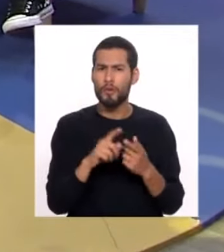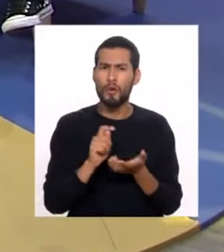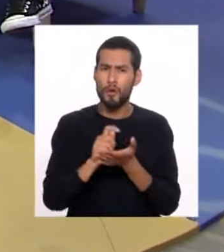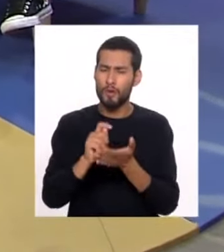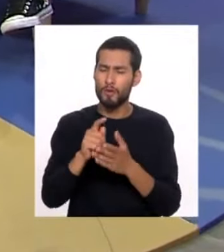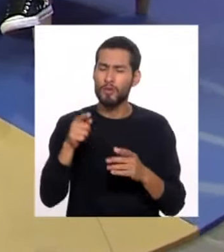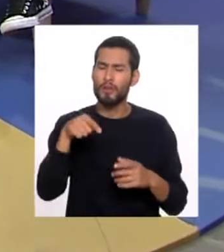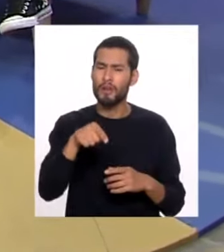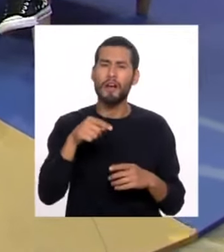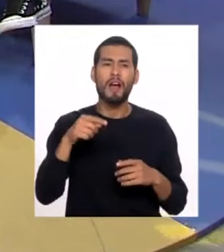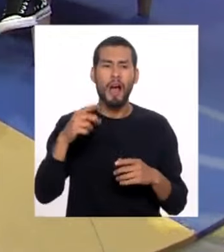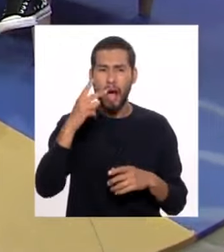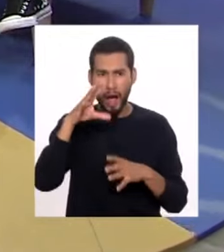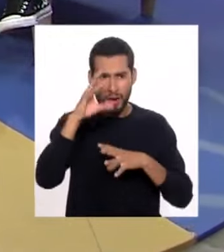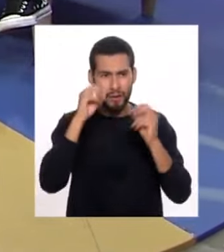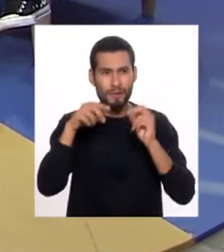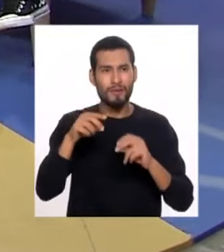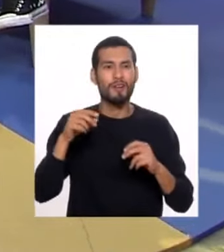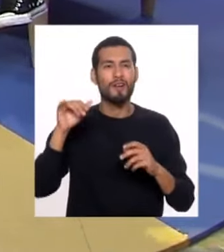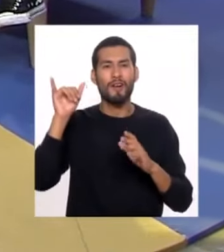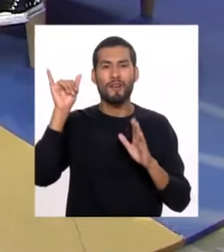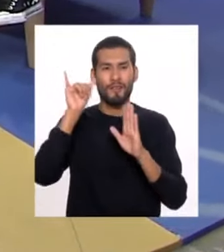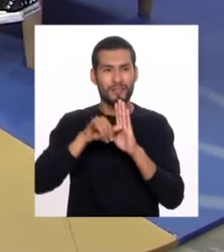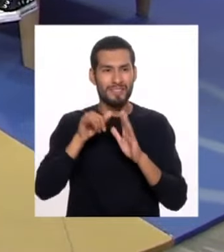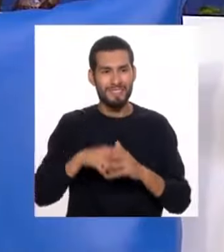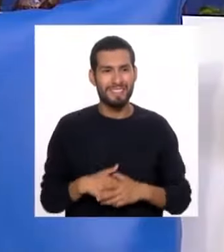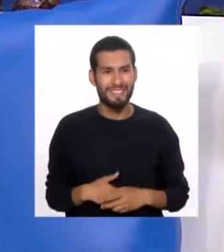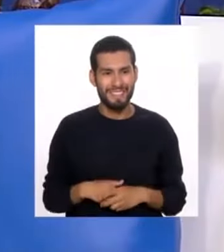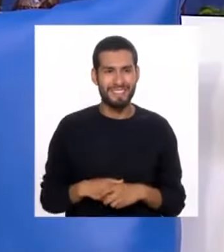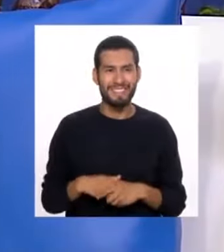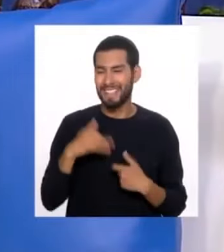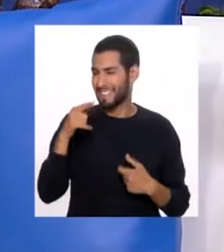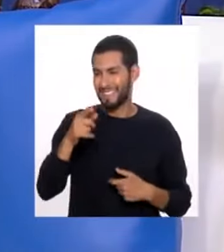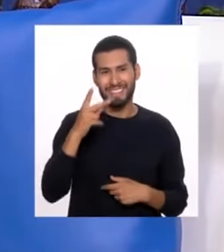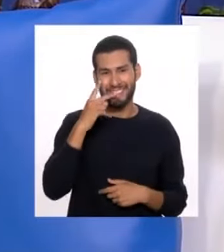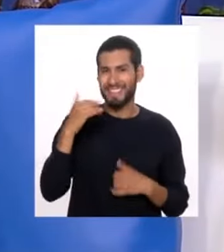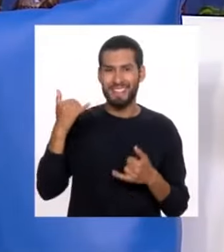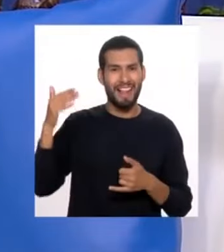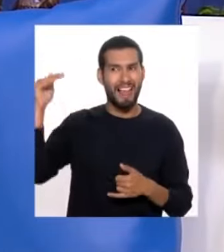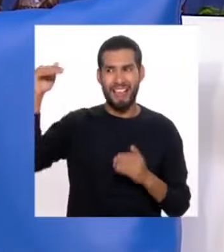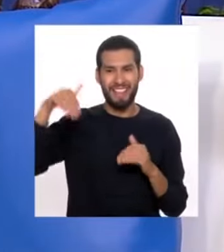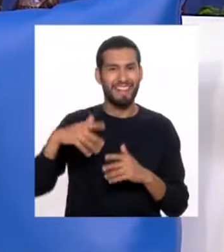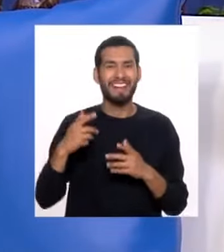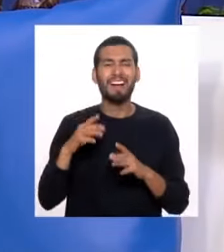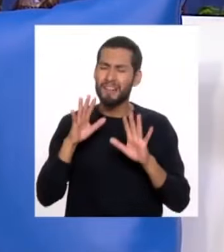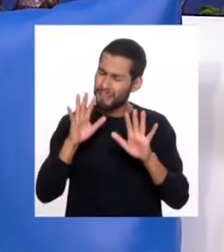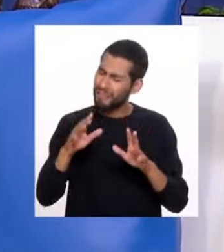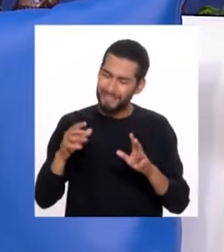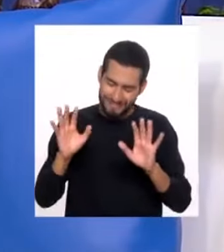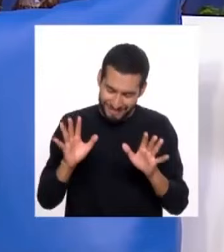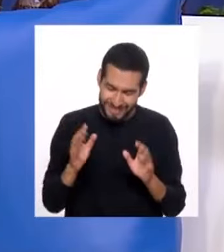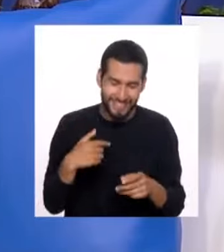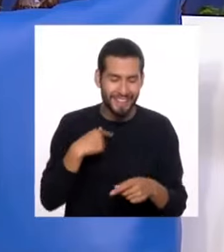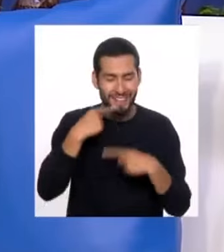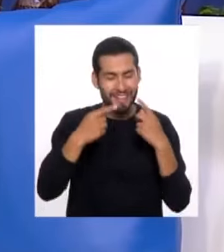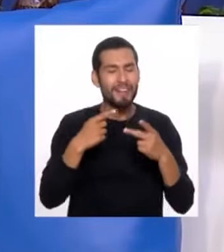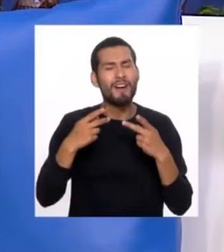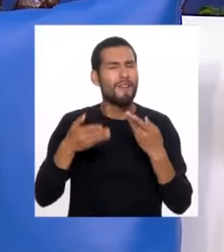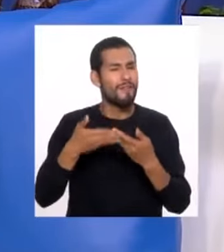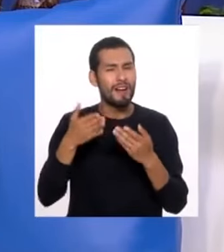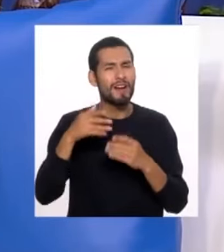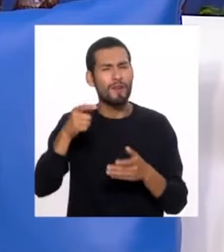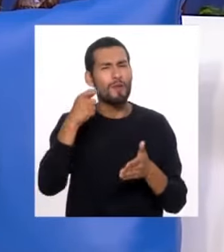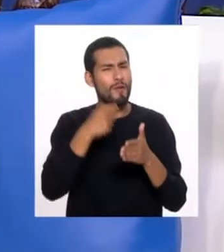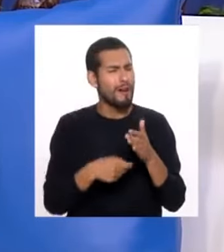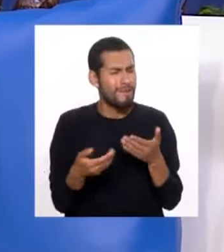en YouTube. En YouTube usted pone el cayendo, pero... No, no, no. Es que lo que quiere decir a todas las personas es es muy sencillo. La ZUNAT es